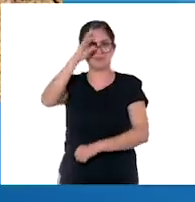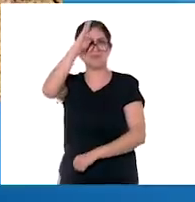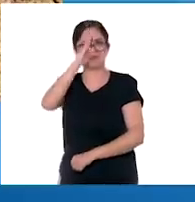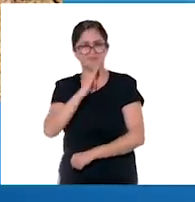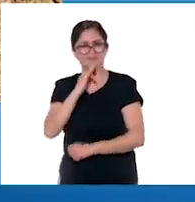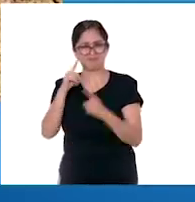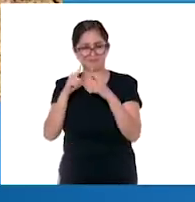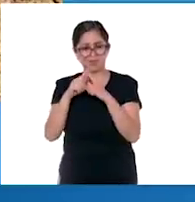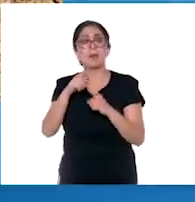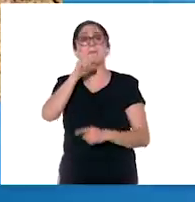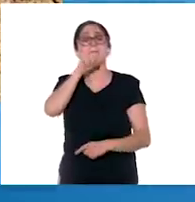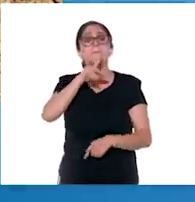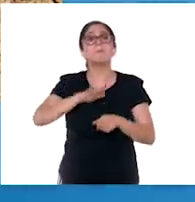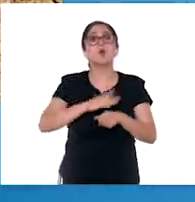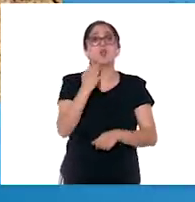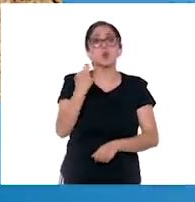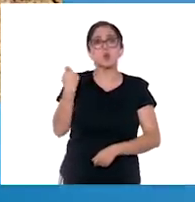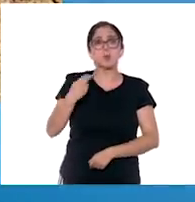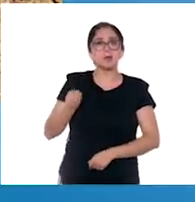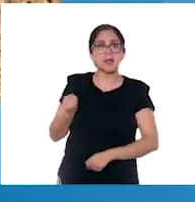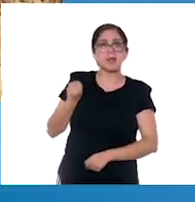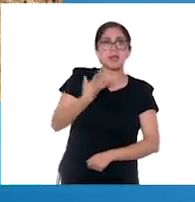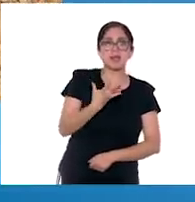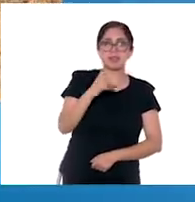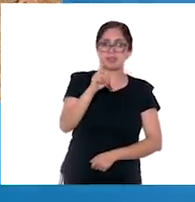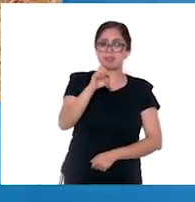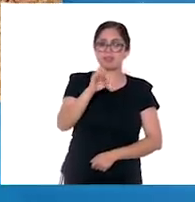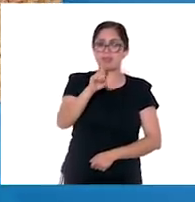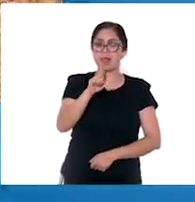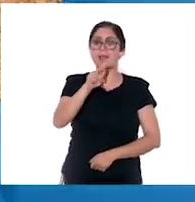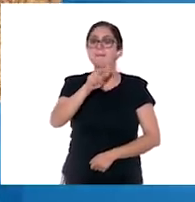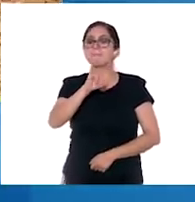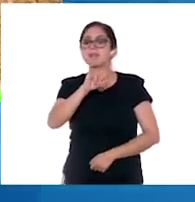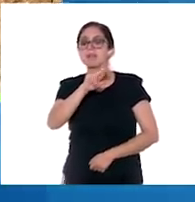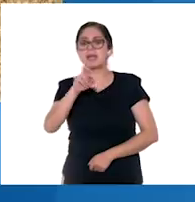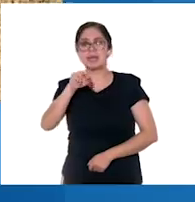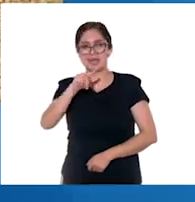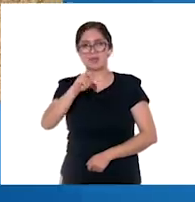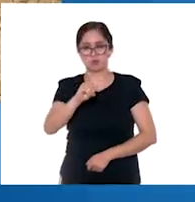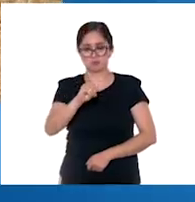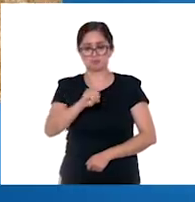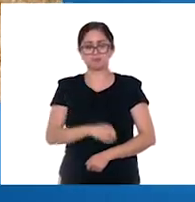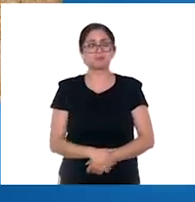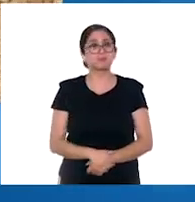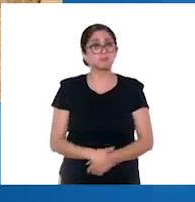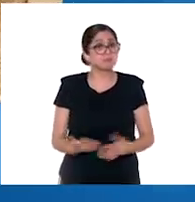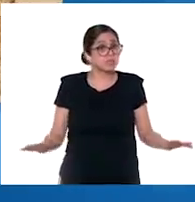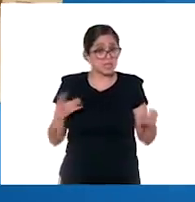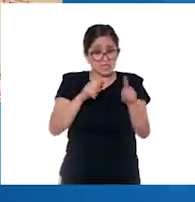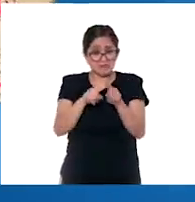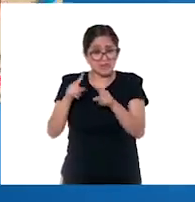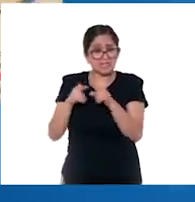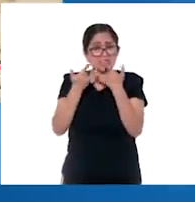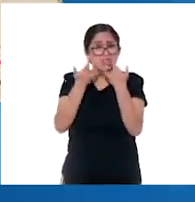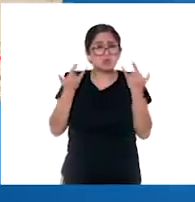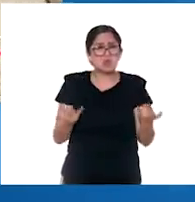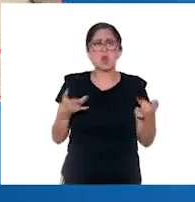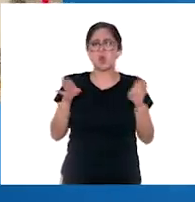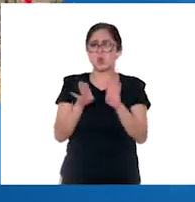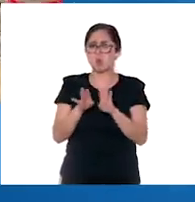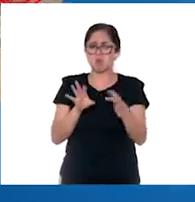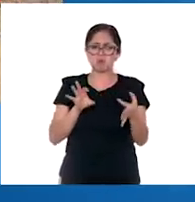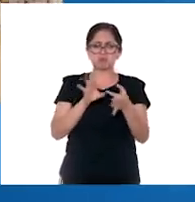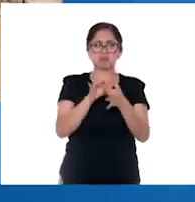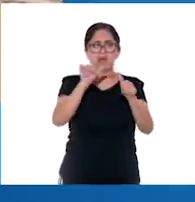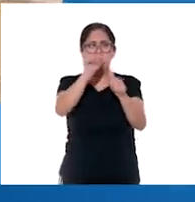surgió la denominación del virreinato. Sin embargo, aún quedan historias por contar. ¿Cómo se involucraron el arte y la